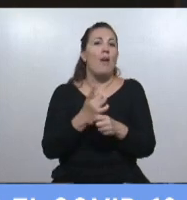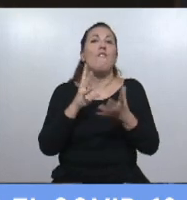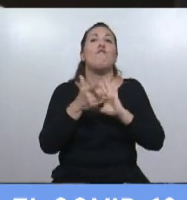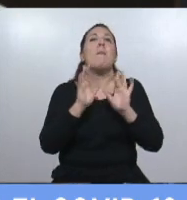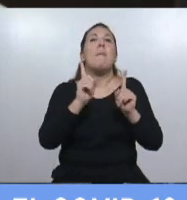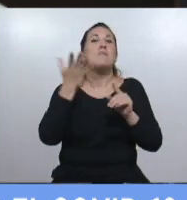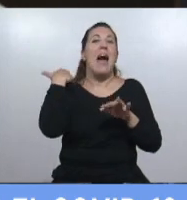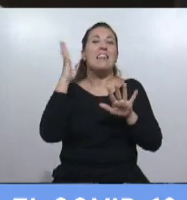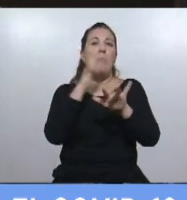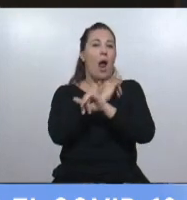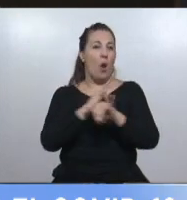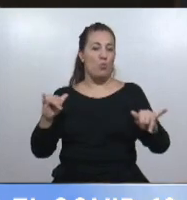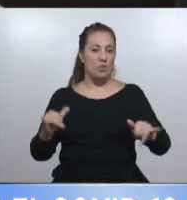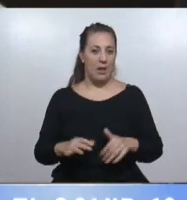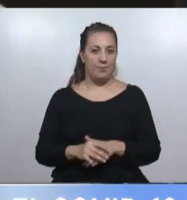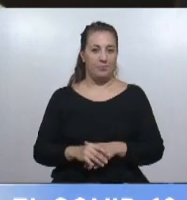habían anunciado.